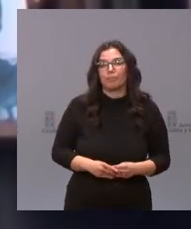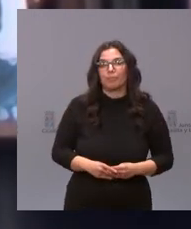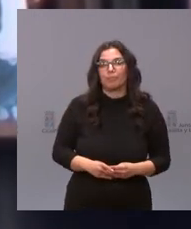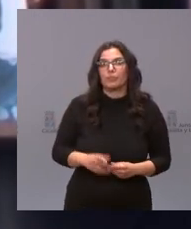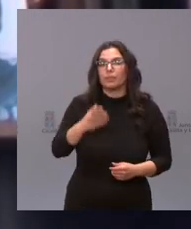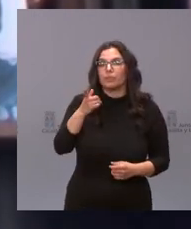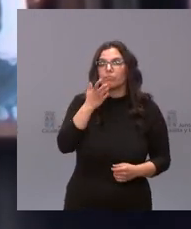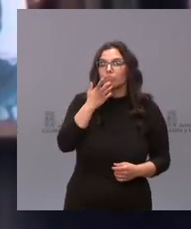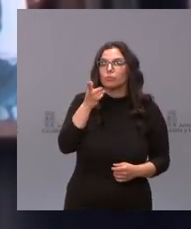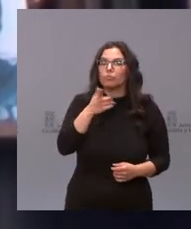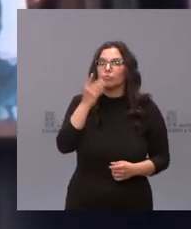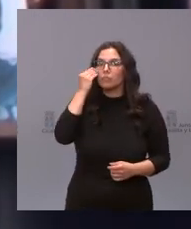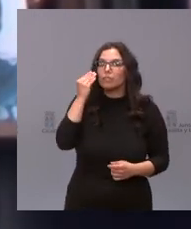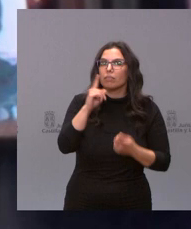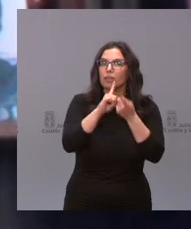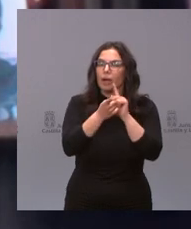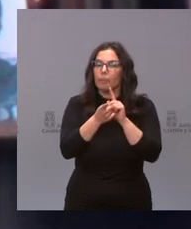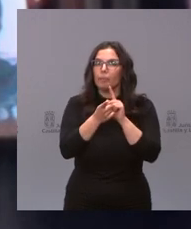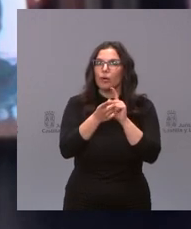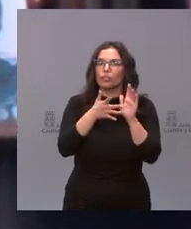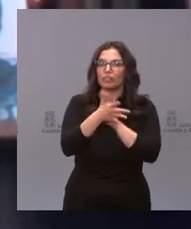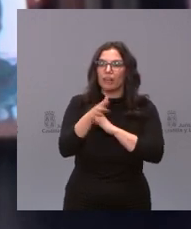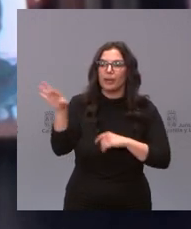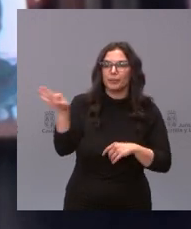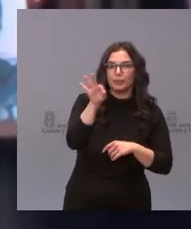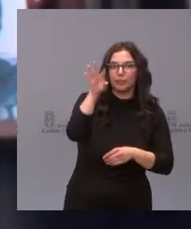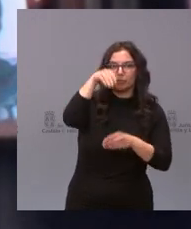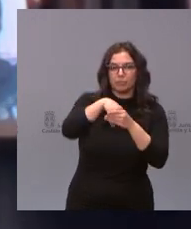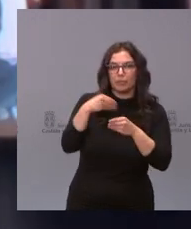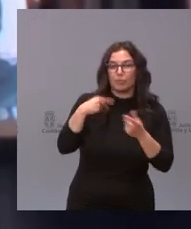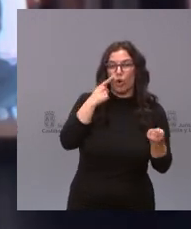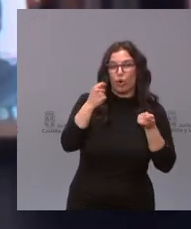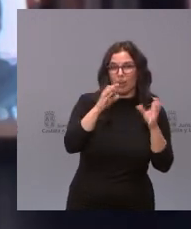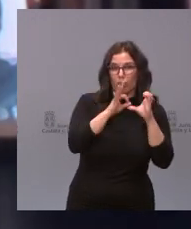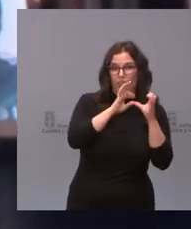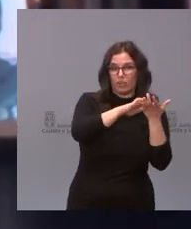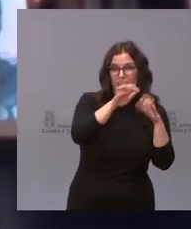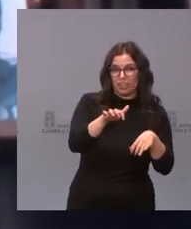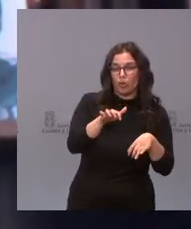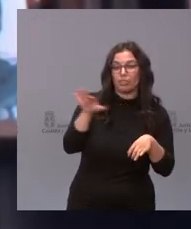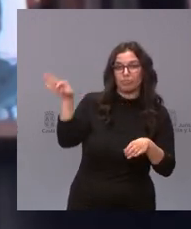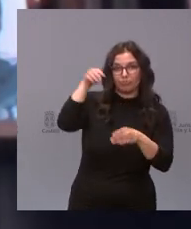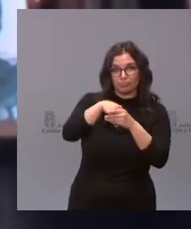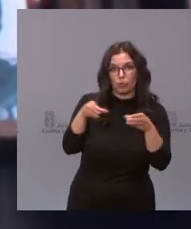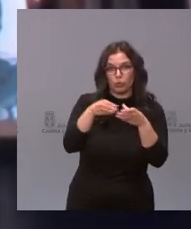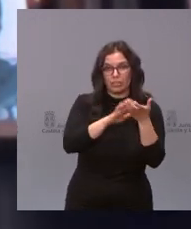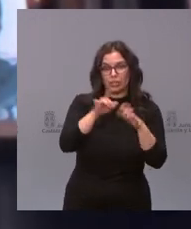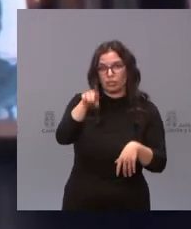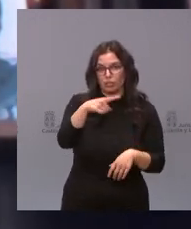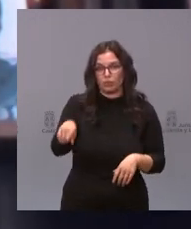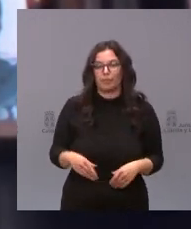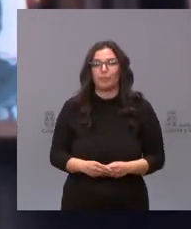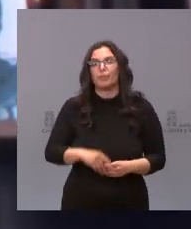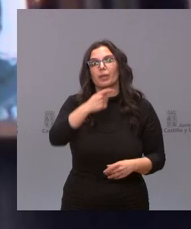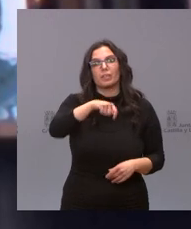sería partidaria de que ese cambio conllevara la entrada de Gemma Villarroel dentro de la Junta de Castilla y León y al presidente Mañueco